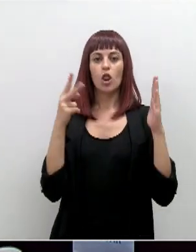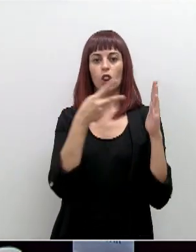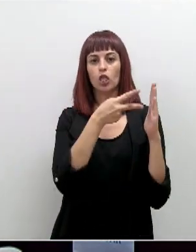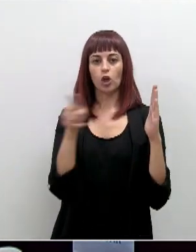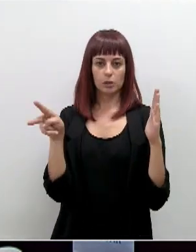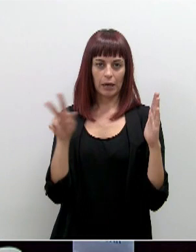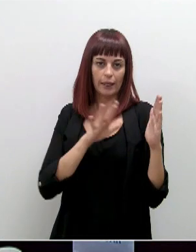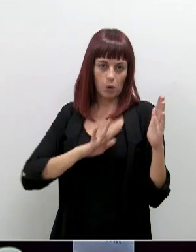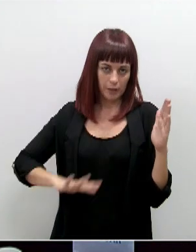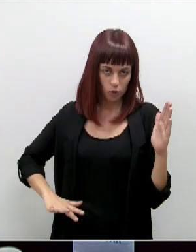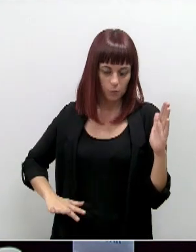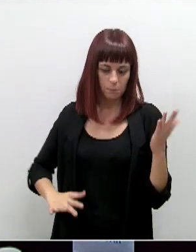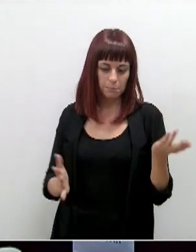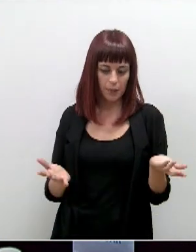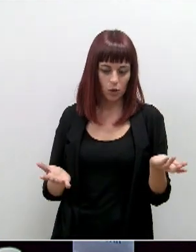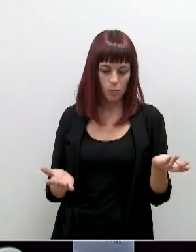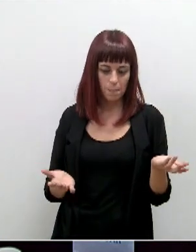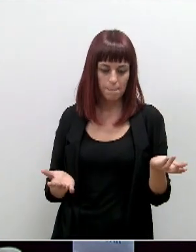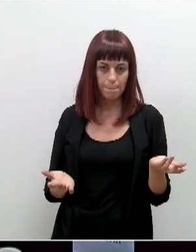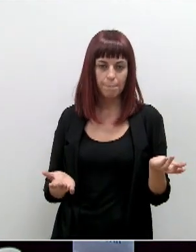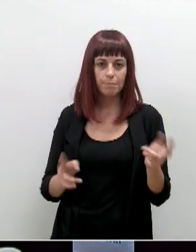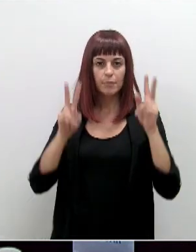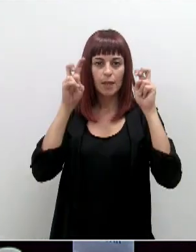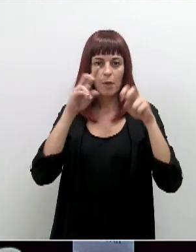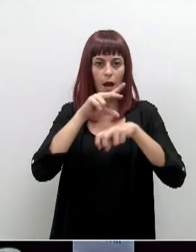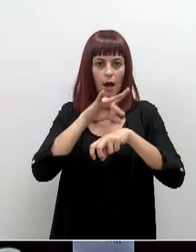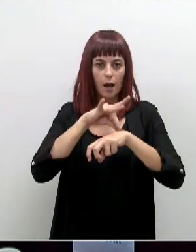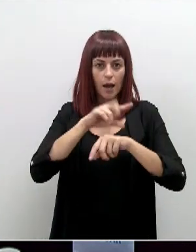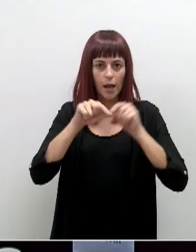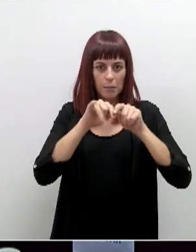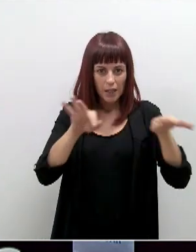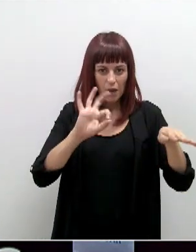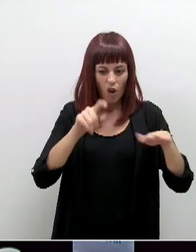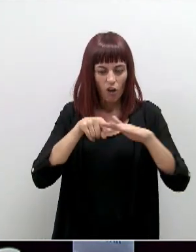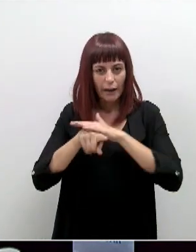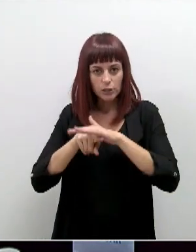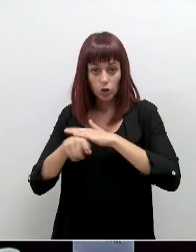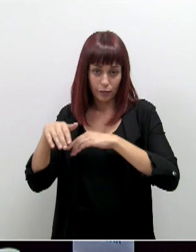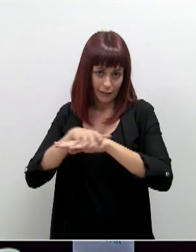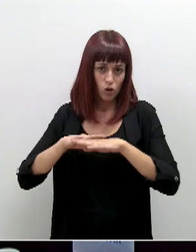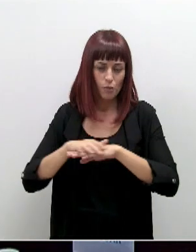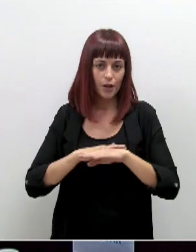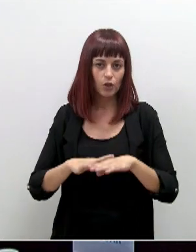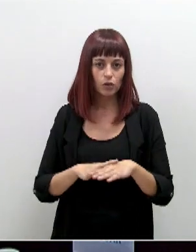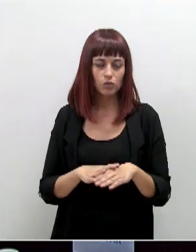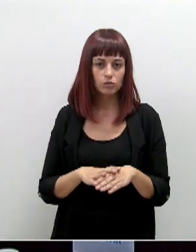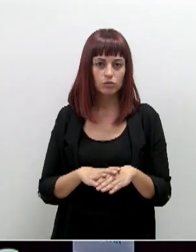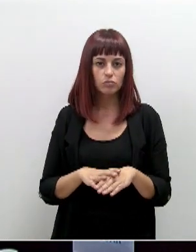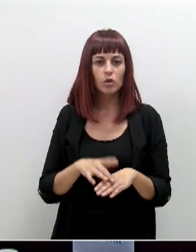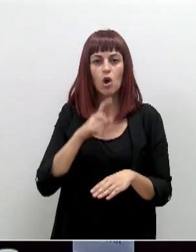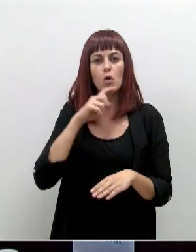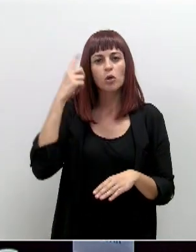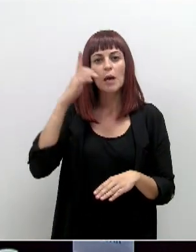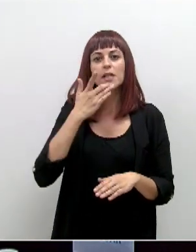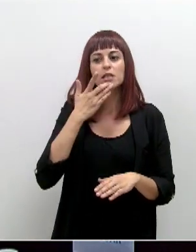iniciales. ¿Cómo sabremos a nivel epidemiológico o a nivel de gestión gubernamental si hemos alcanzado alguna